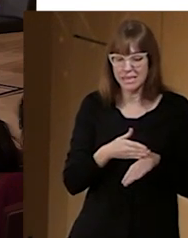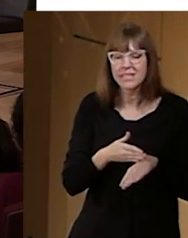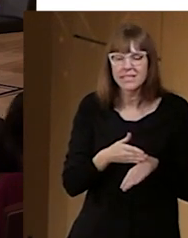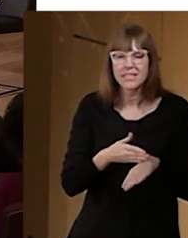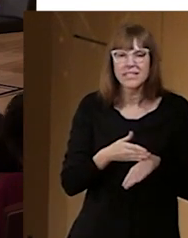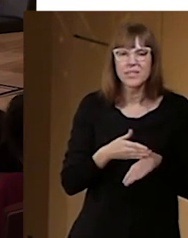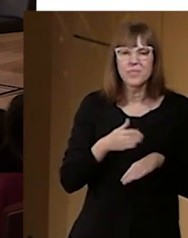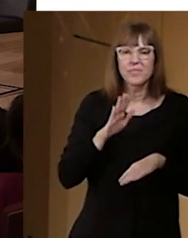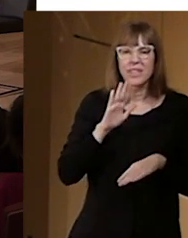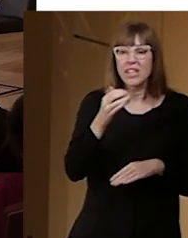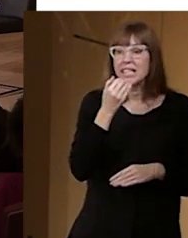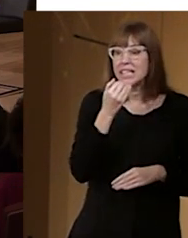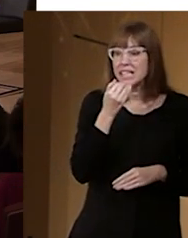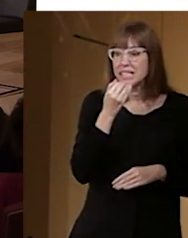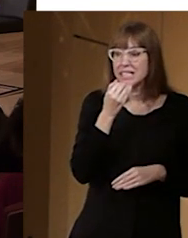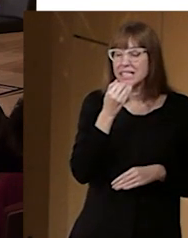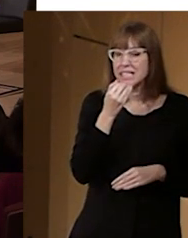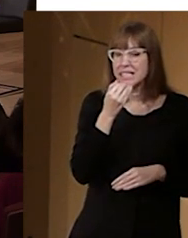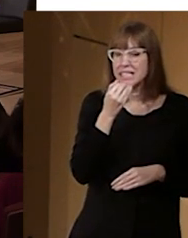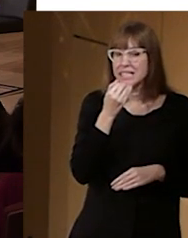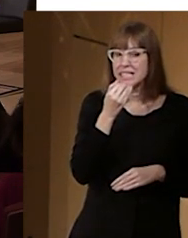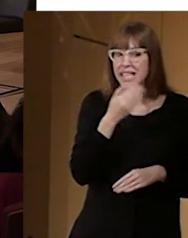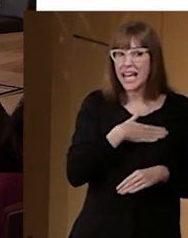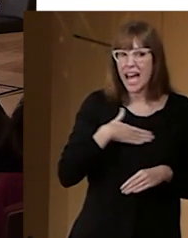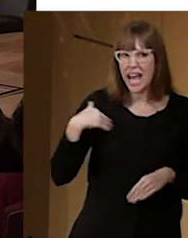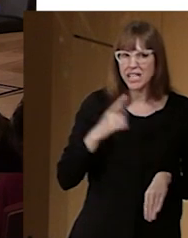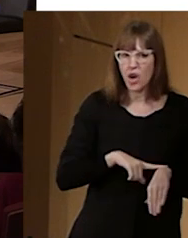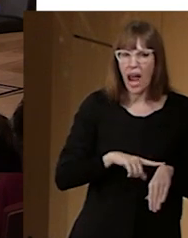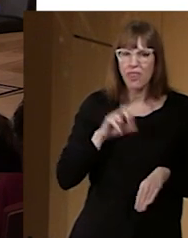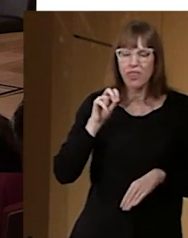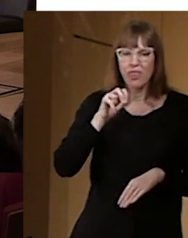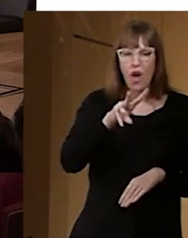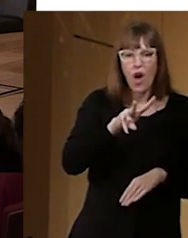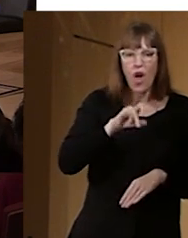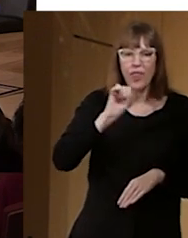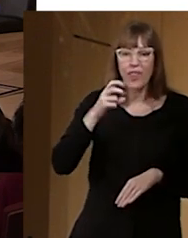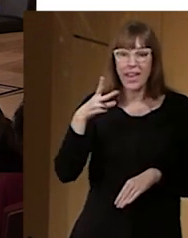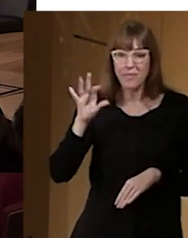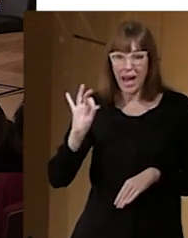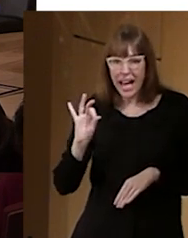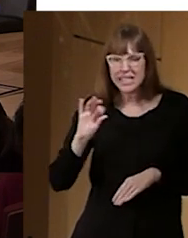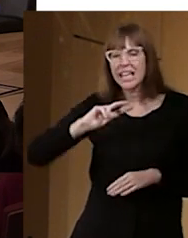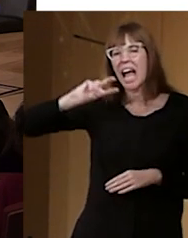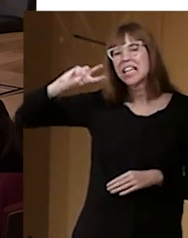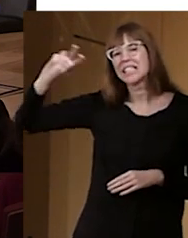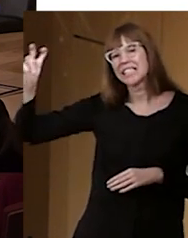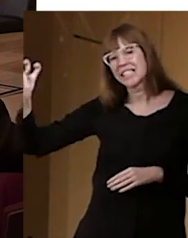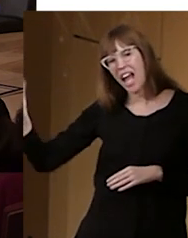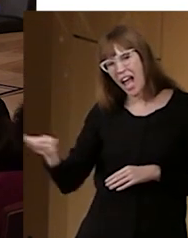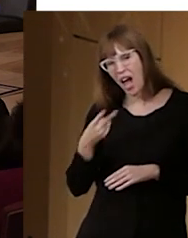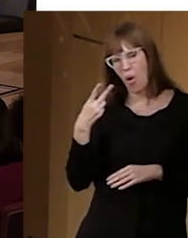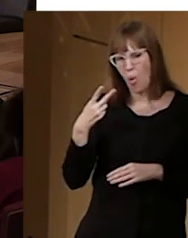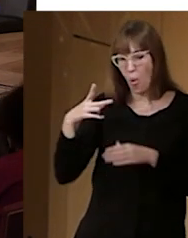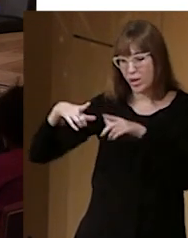a las doce y veinte retornamos con la segunda mesa. ¿Vale? Muchísimas gracias.